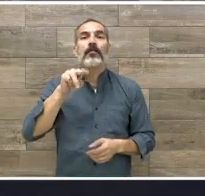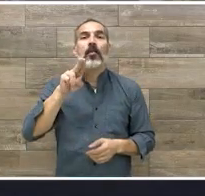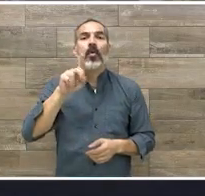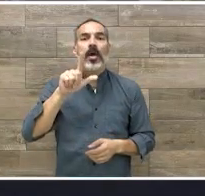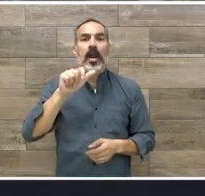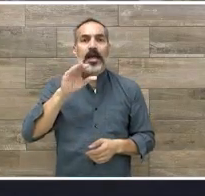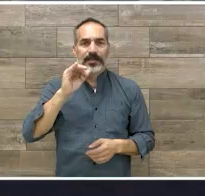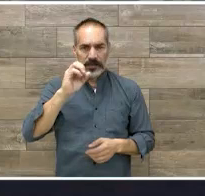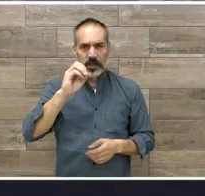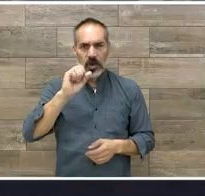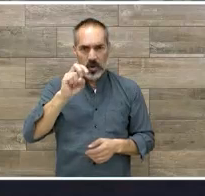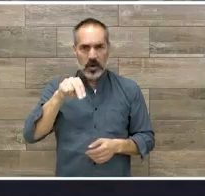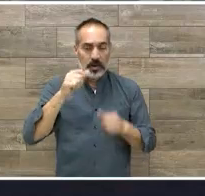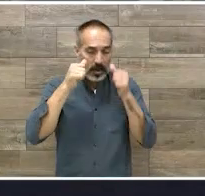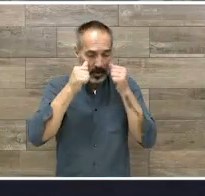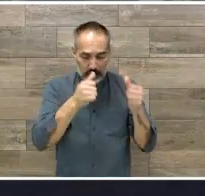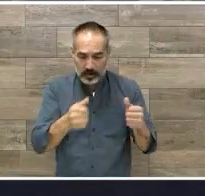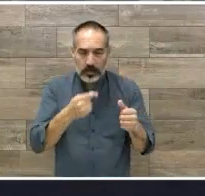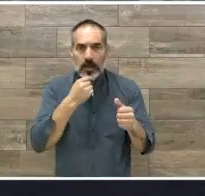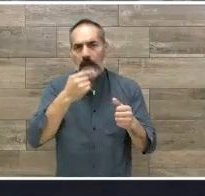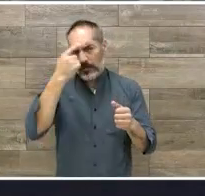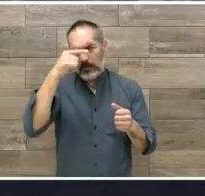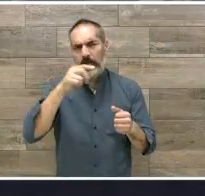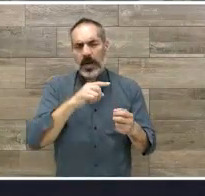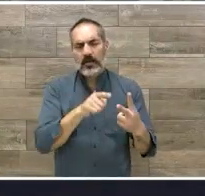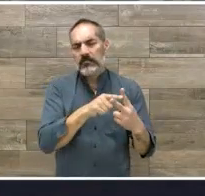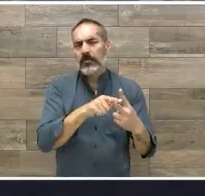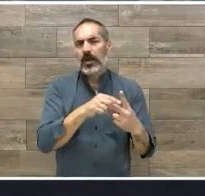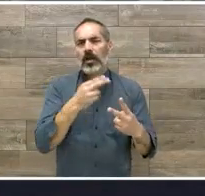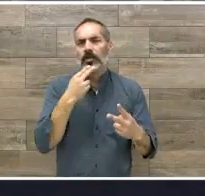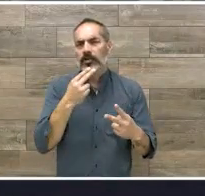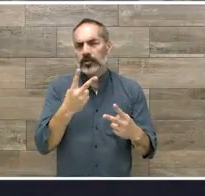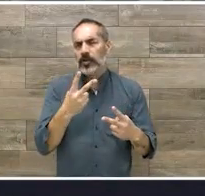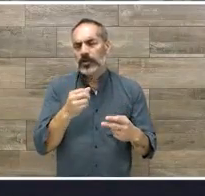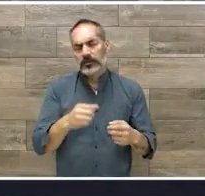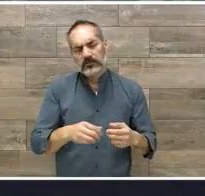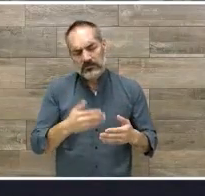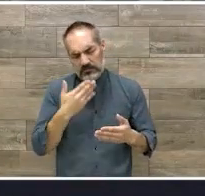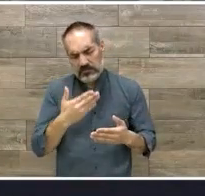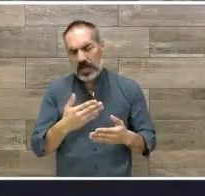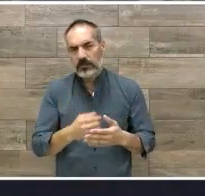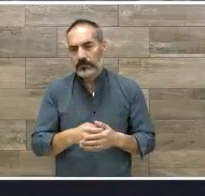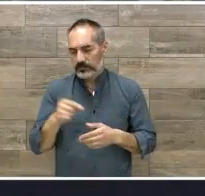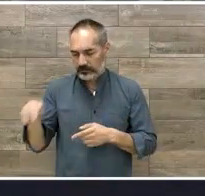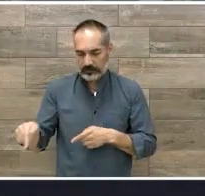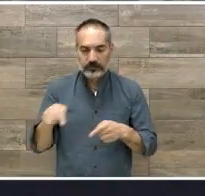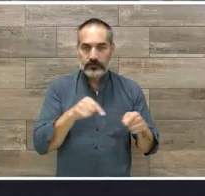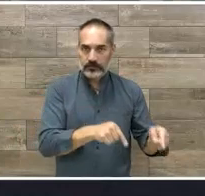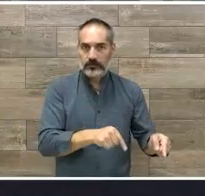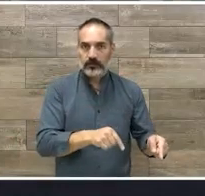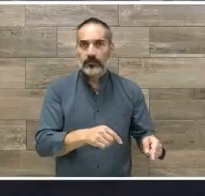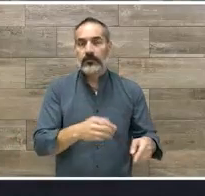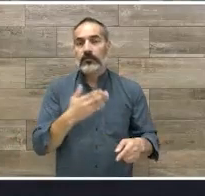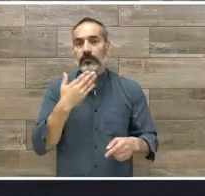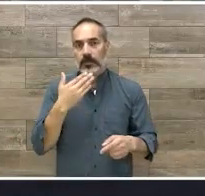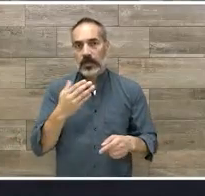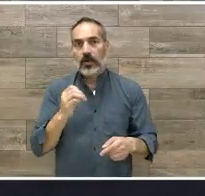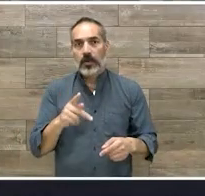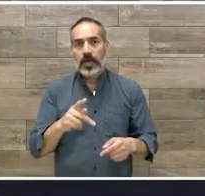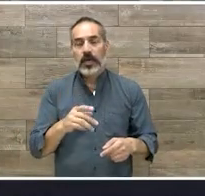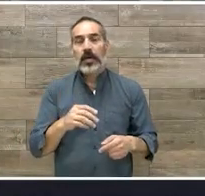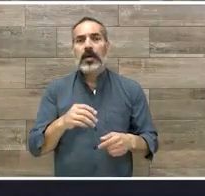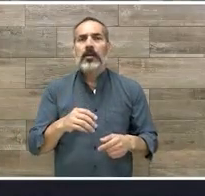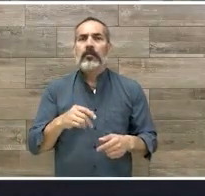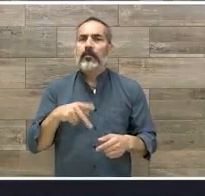alguna situación limitante pero la intervención está enfocada específicamente a los neurodiversos